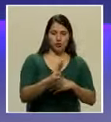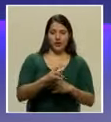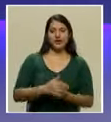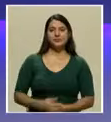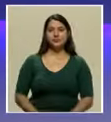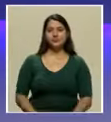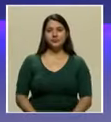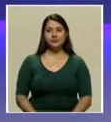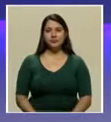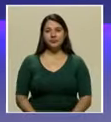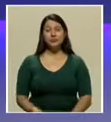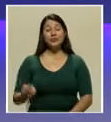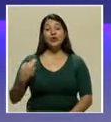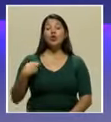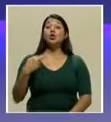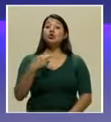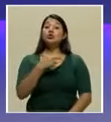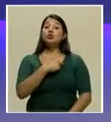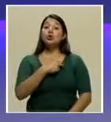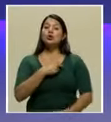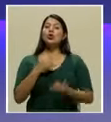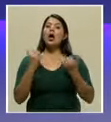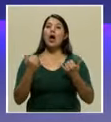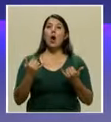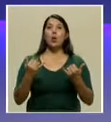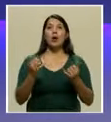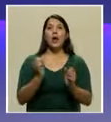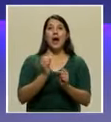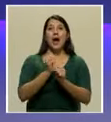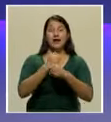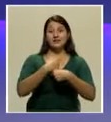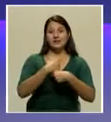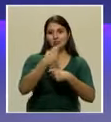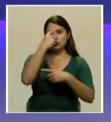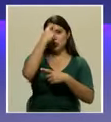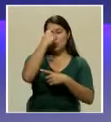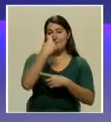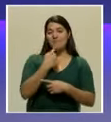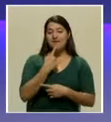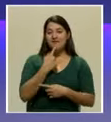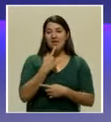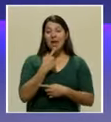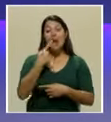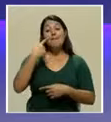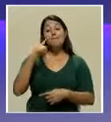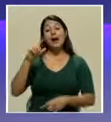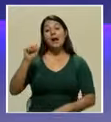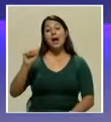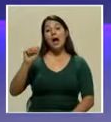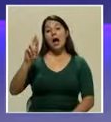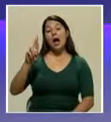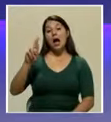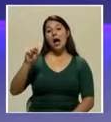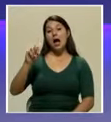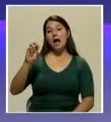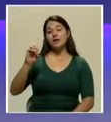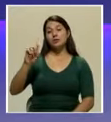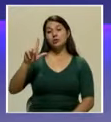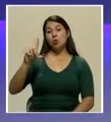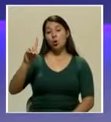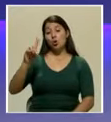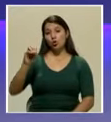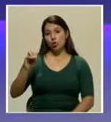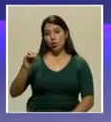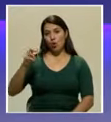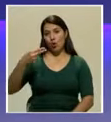Estamos elaborando un perfil de don Arnoldo Herrera. Tenemos como apoyo